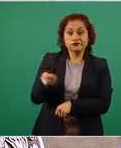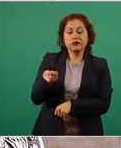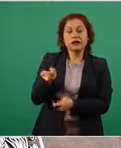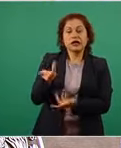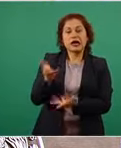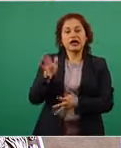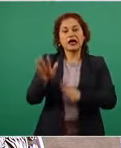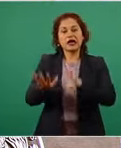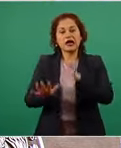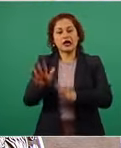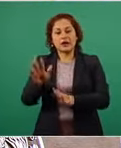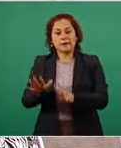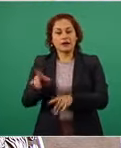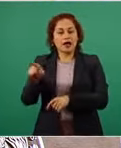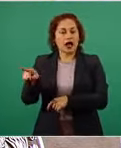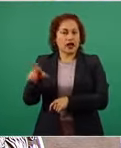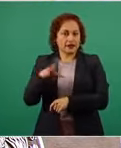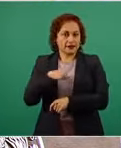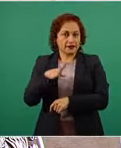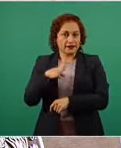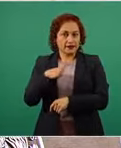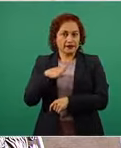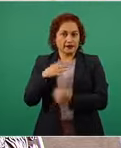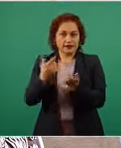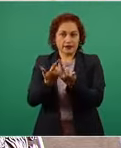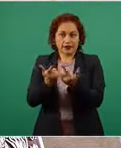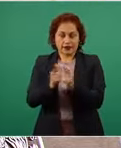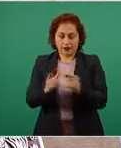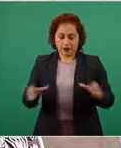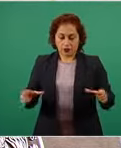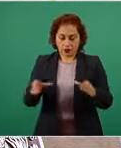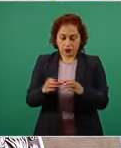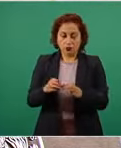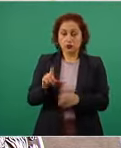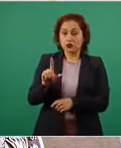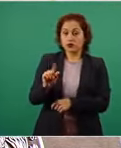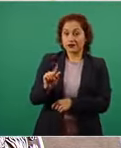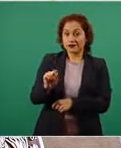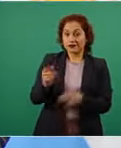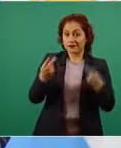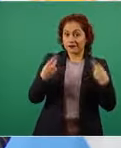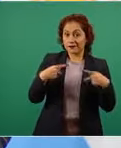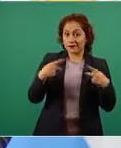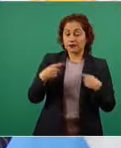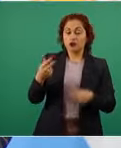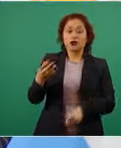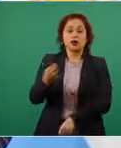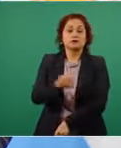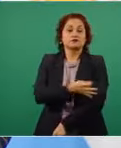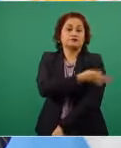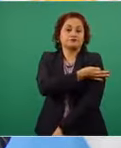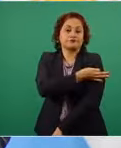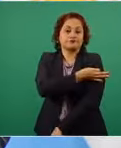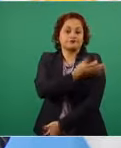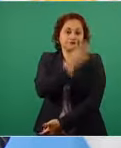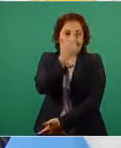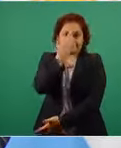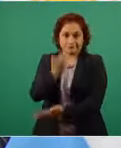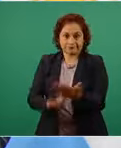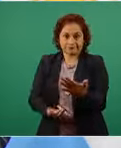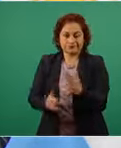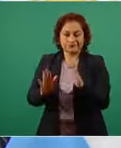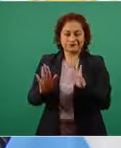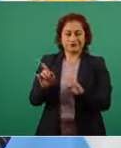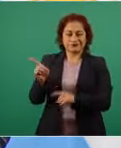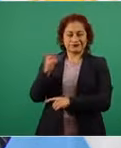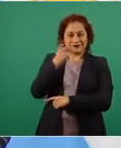se vacunó a un grupo de alrededor de 70 personas el concepto de irregular es un número